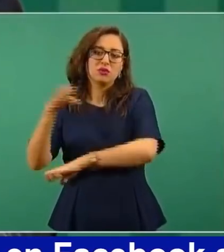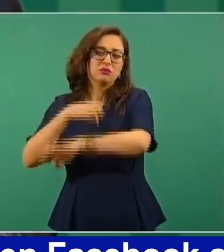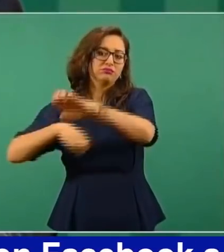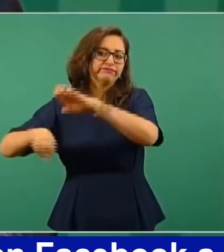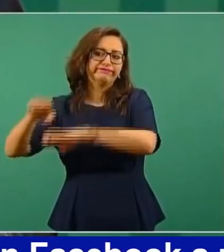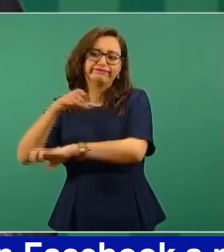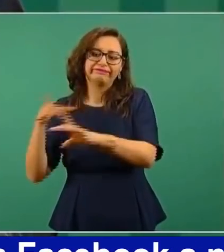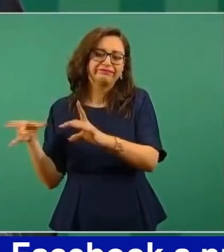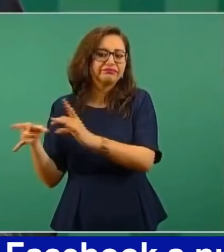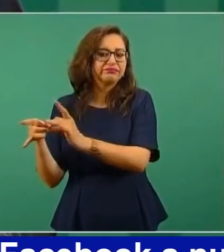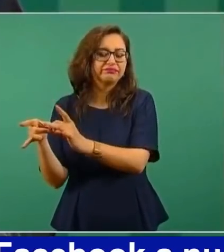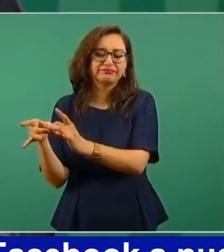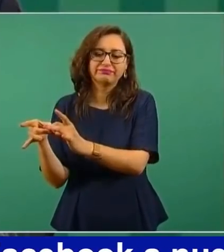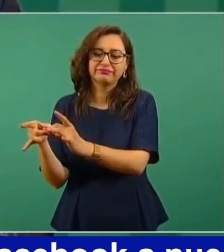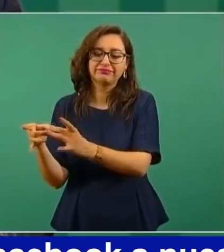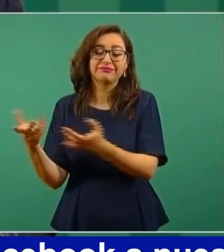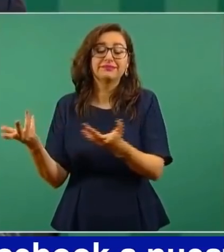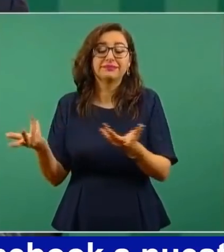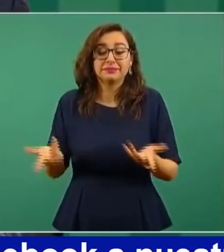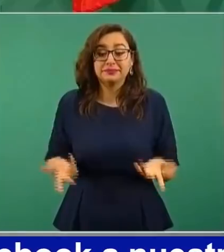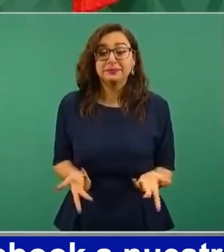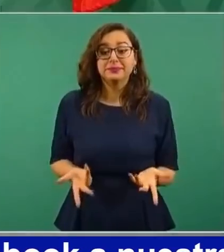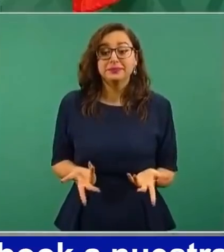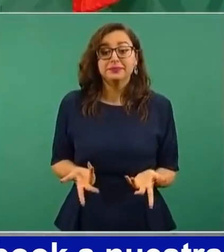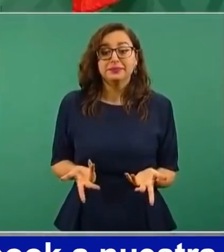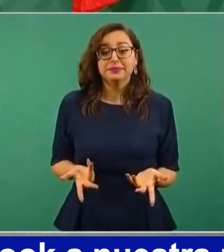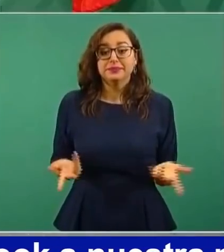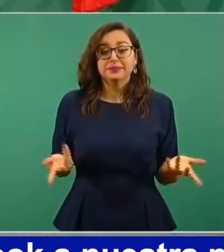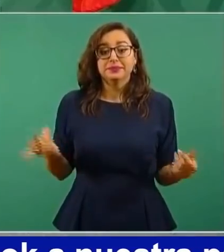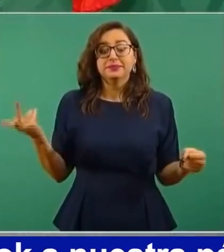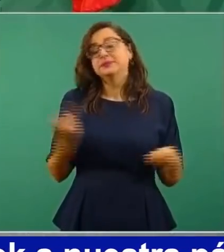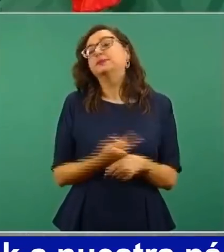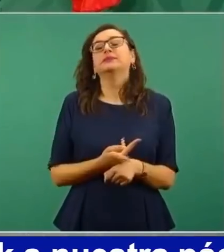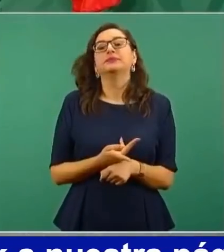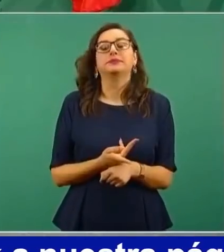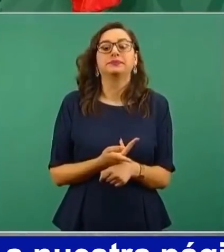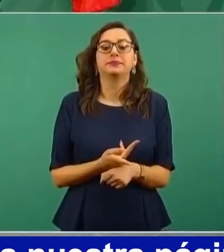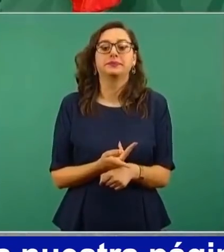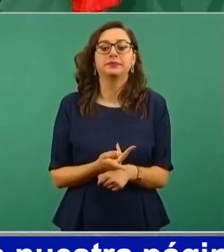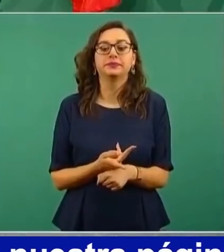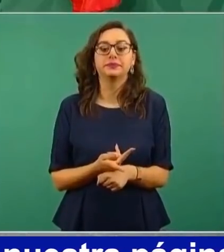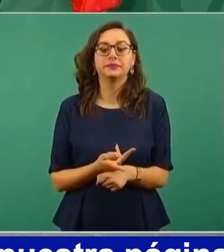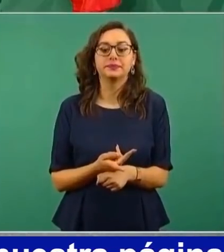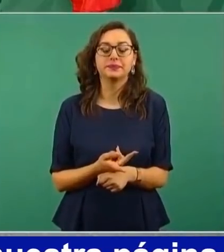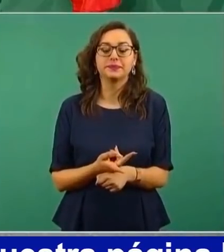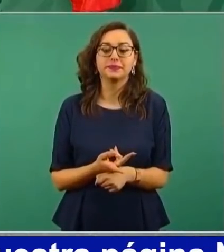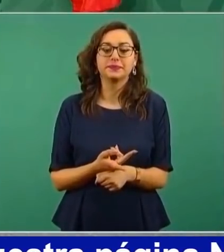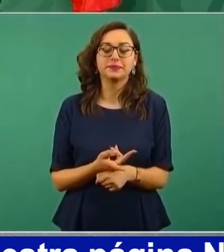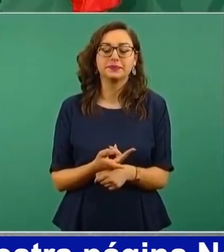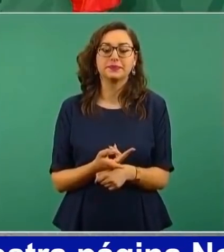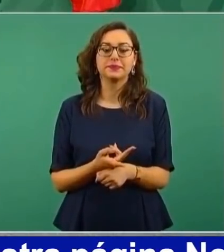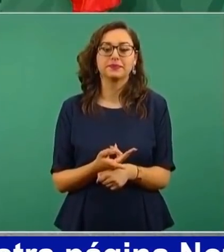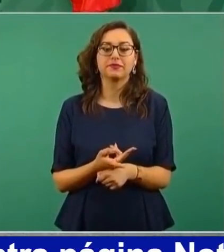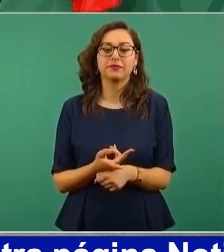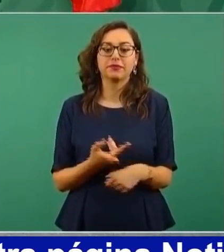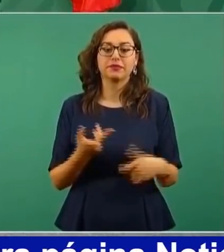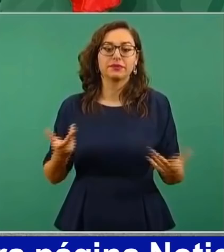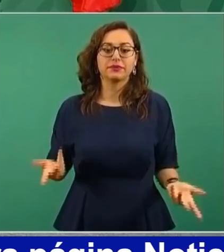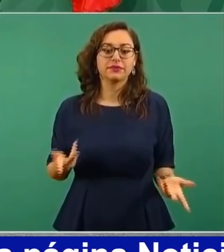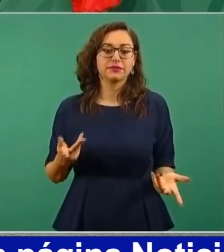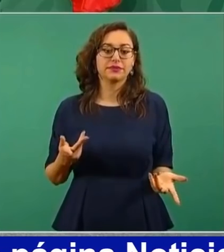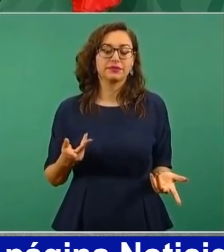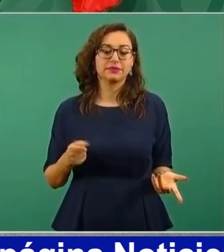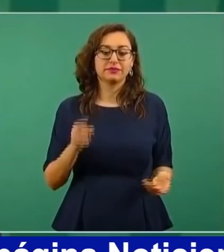Entonces, es muy injusto que se le